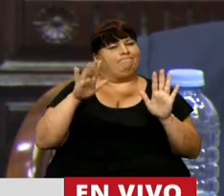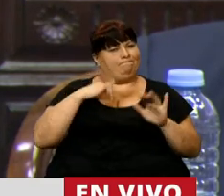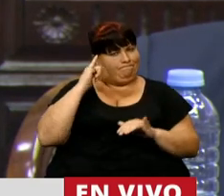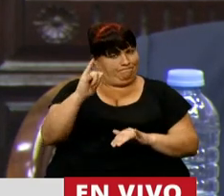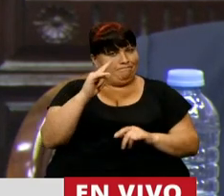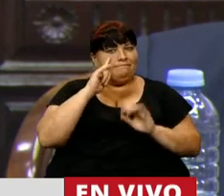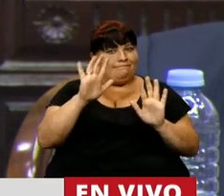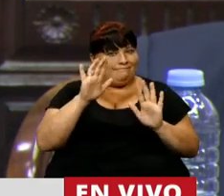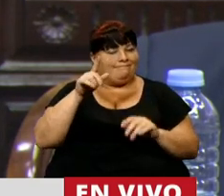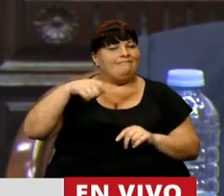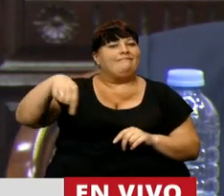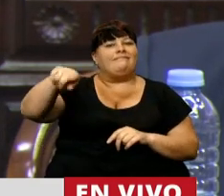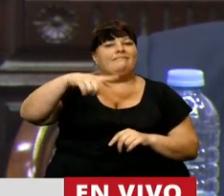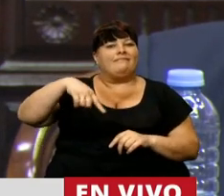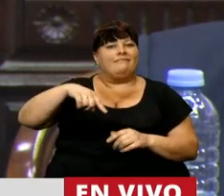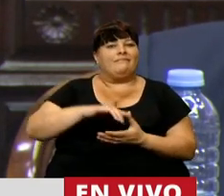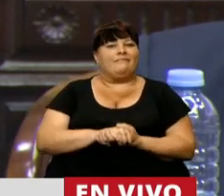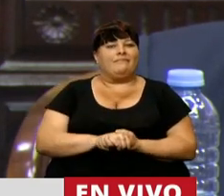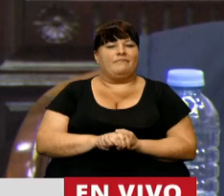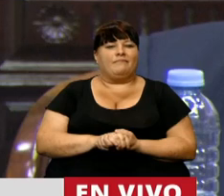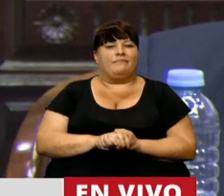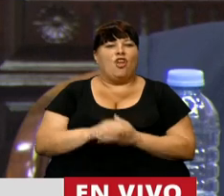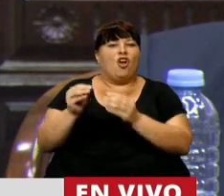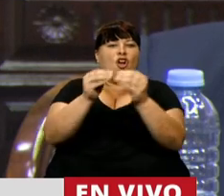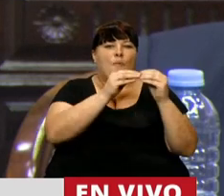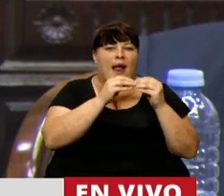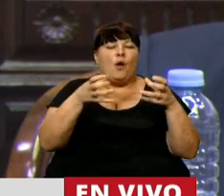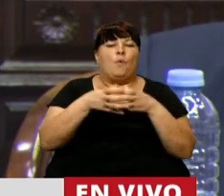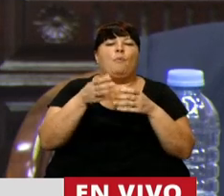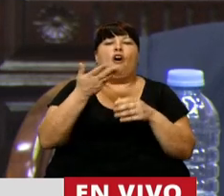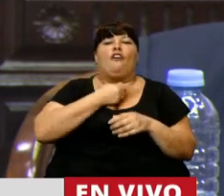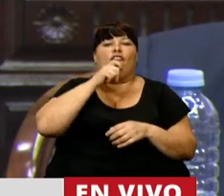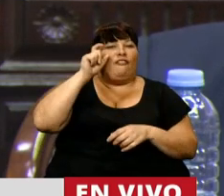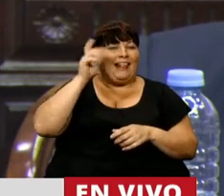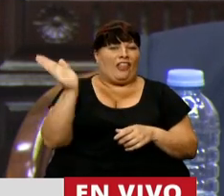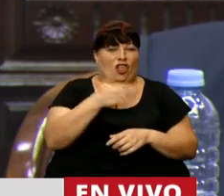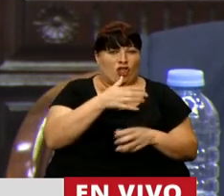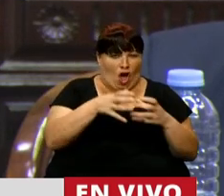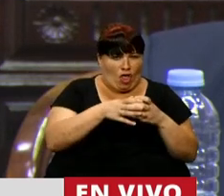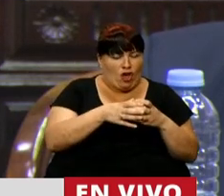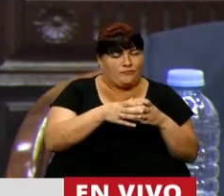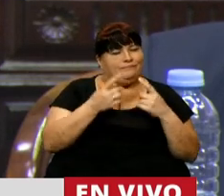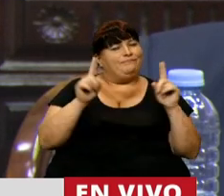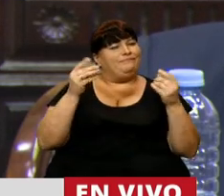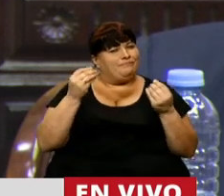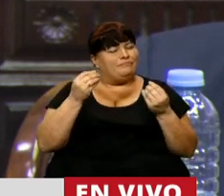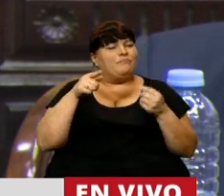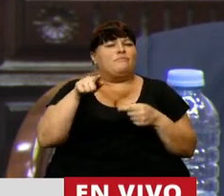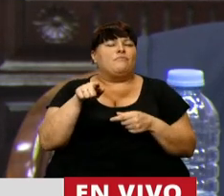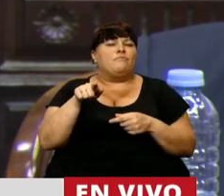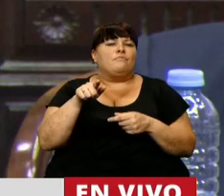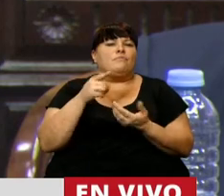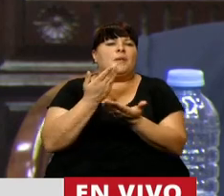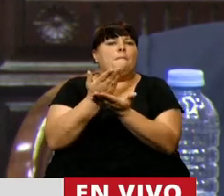quiero llamar la atención de los colegas del Frente de Todos, lo notable es que era una